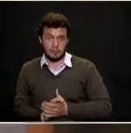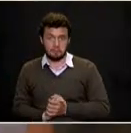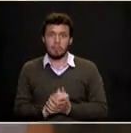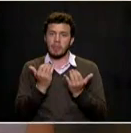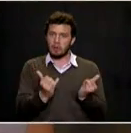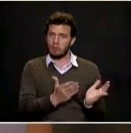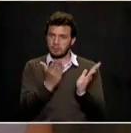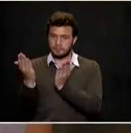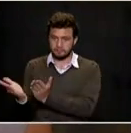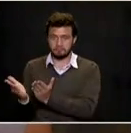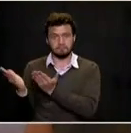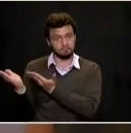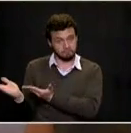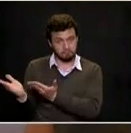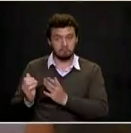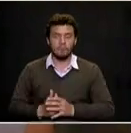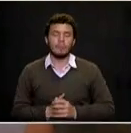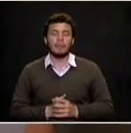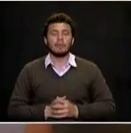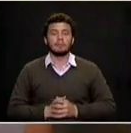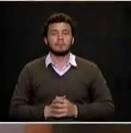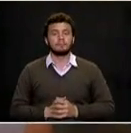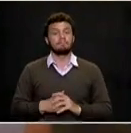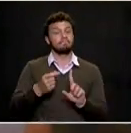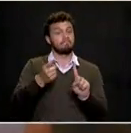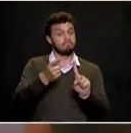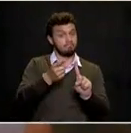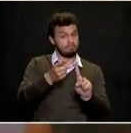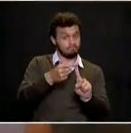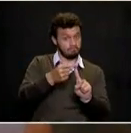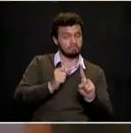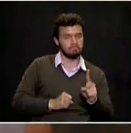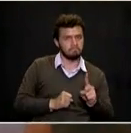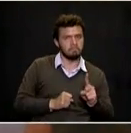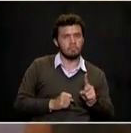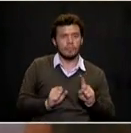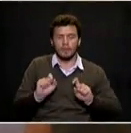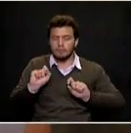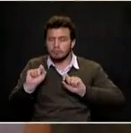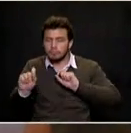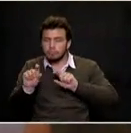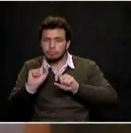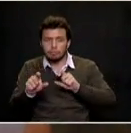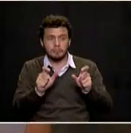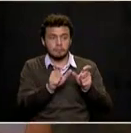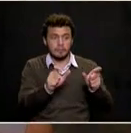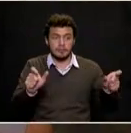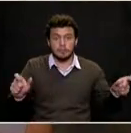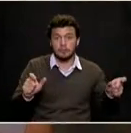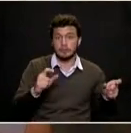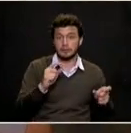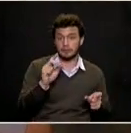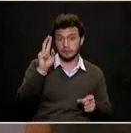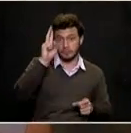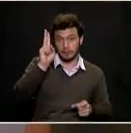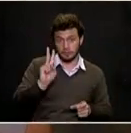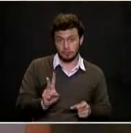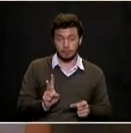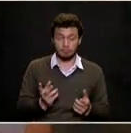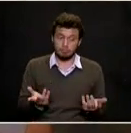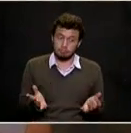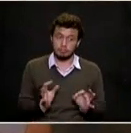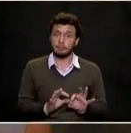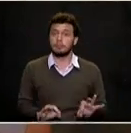Primero vamos a realizar un censo de la población venezolana. Es muy importante conocer las